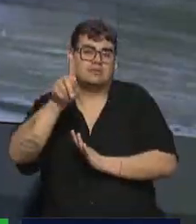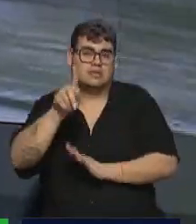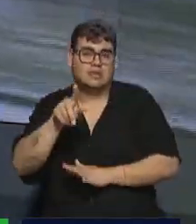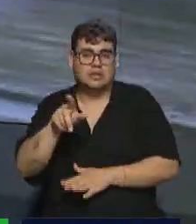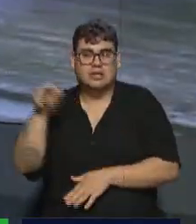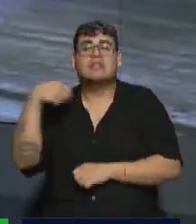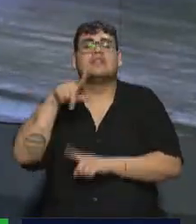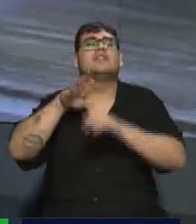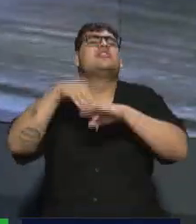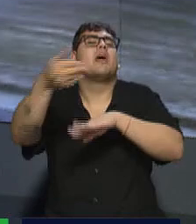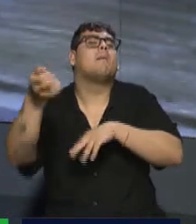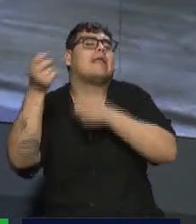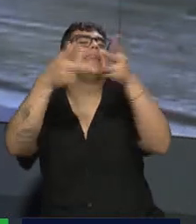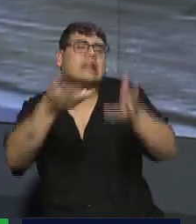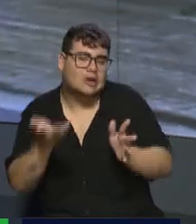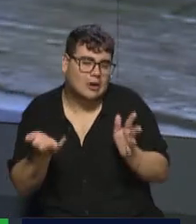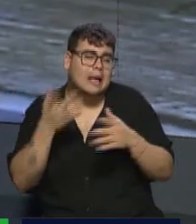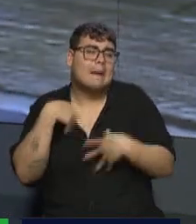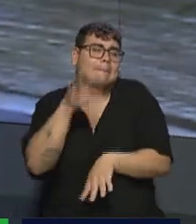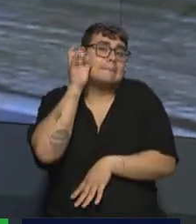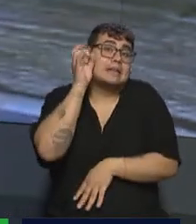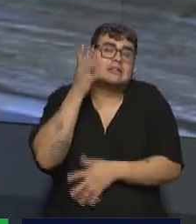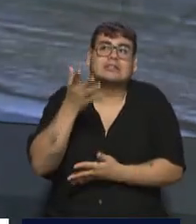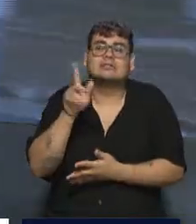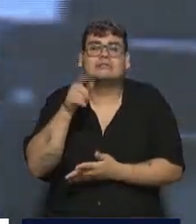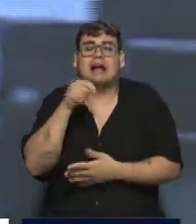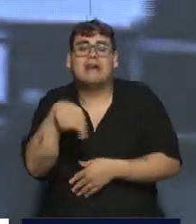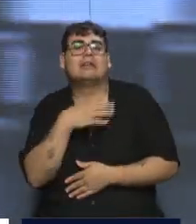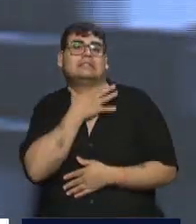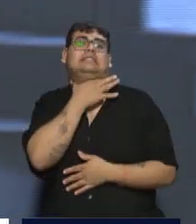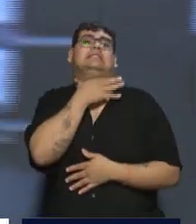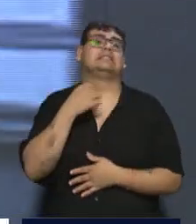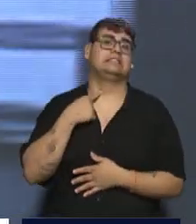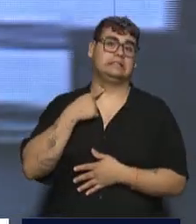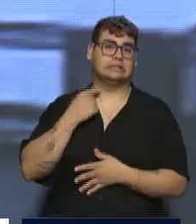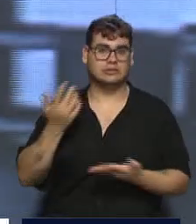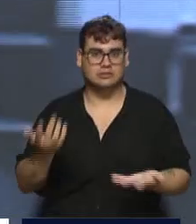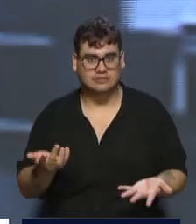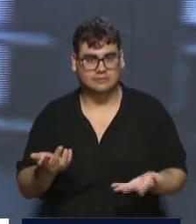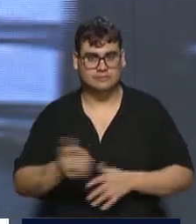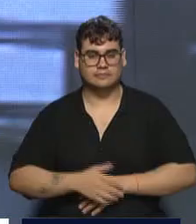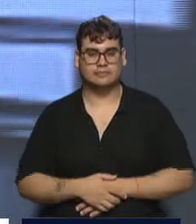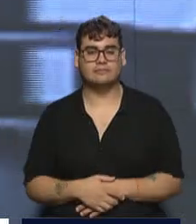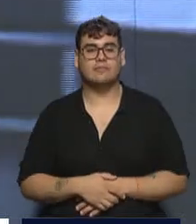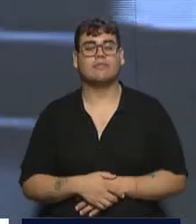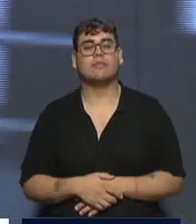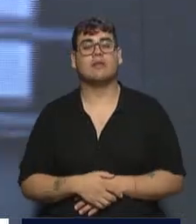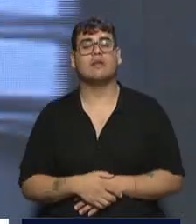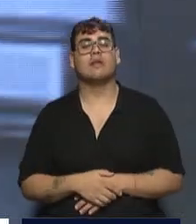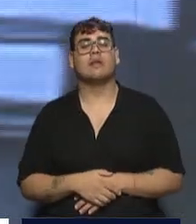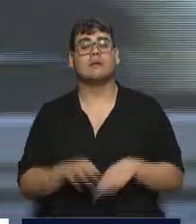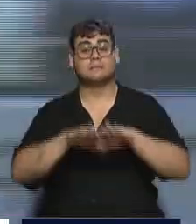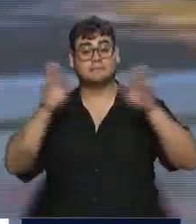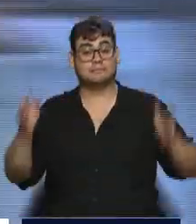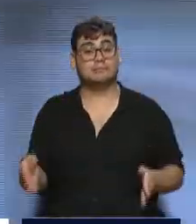viernes, ¿no? Pronto lo vamos a resolver, pero lo tenemos que hacer. Bueno, hubo presión de la mesa de enlace, hablaron con Vilela,